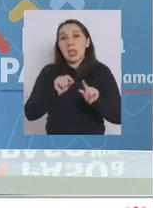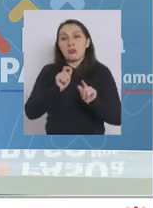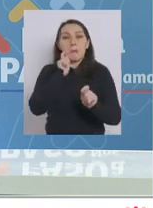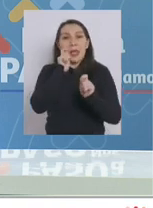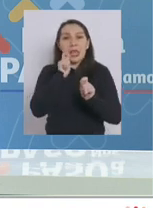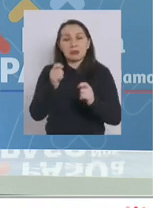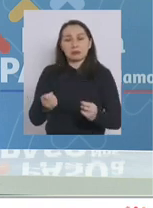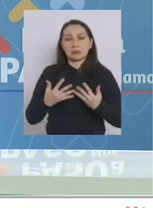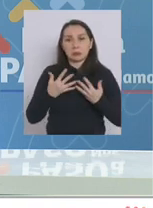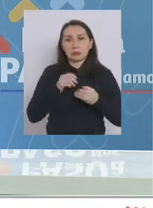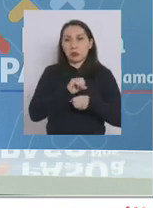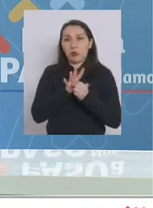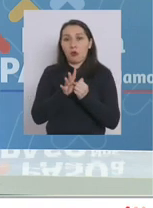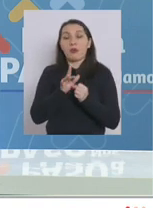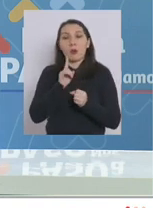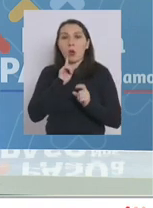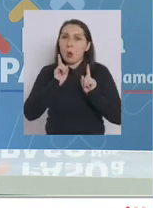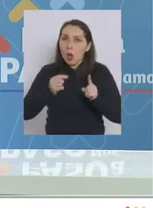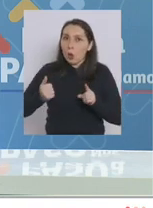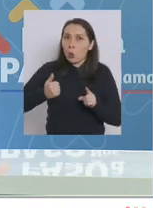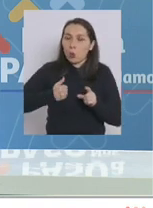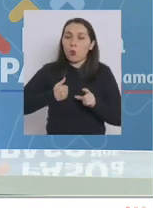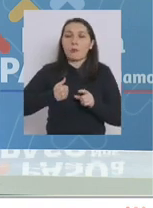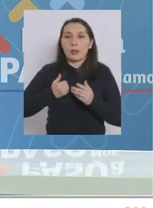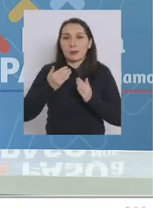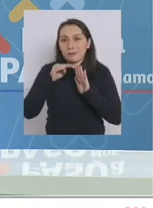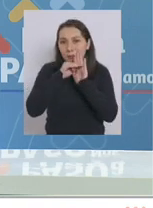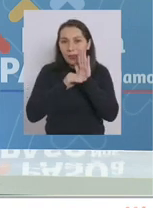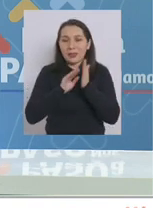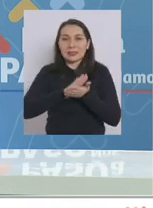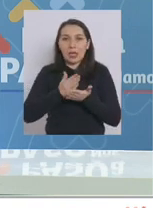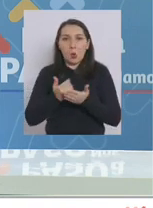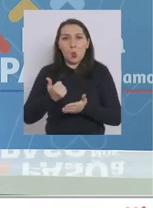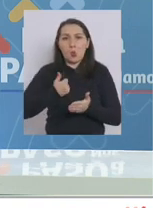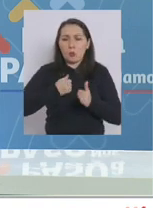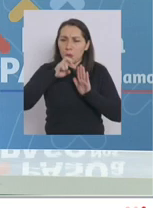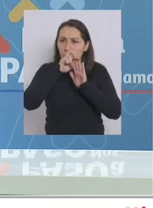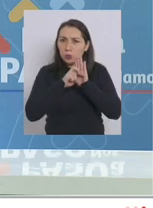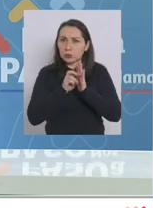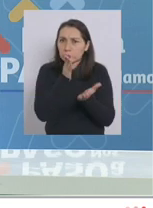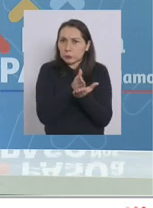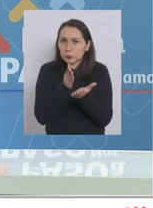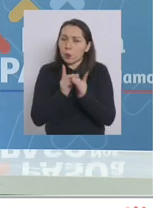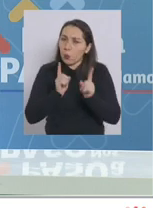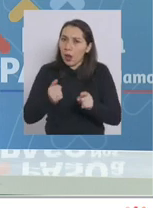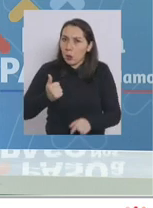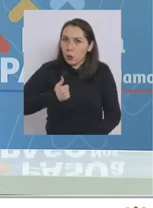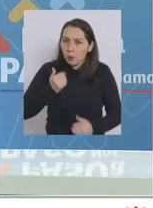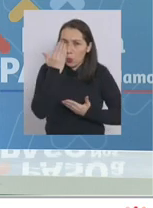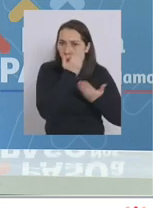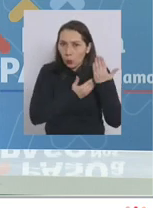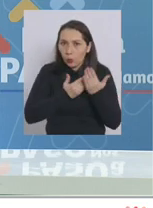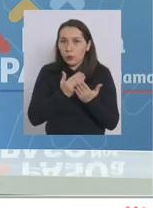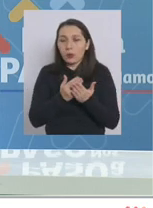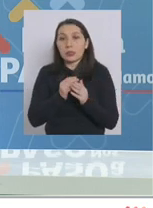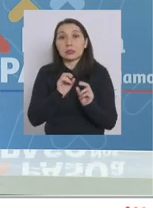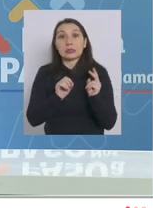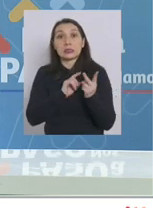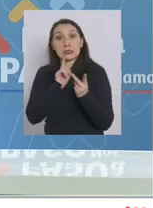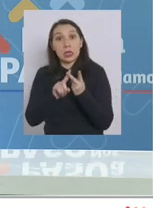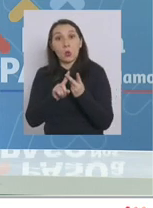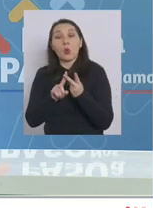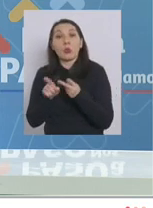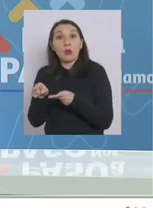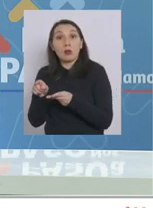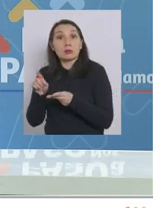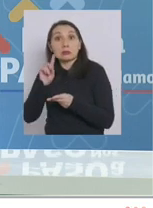de contagio manteniendo estrictamente las medidas sanitarias y manteniendo protocolos estrictos y lo segundo es un incentivo a la